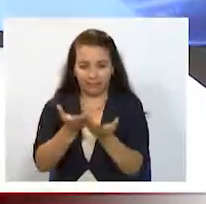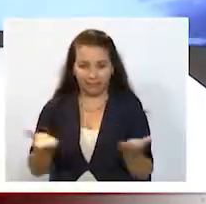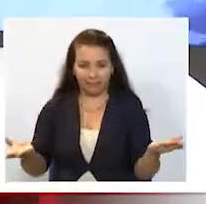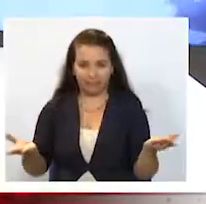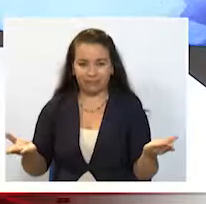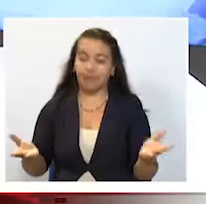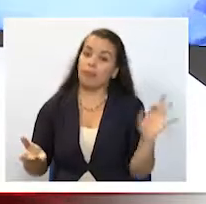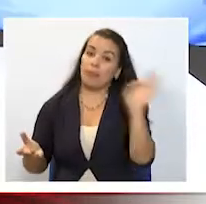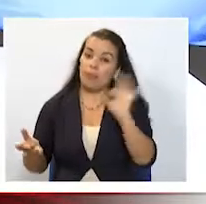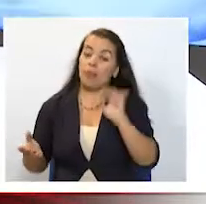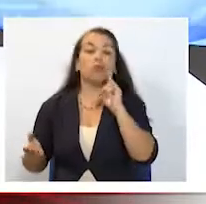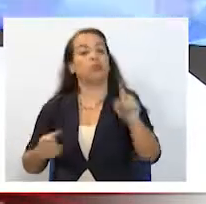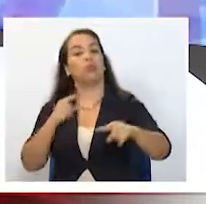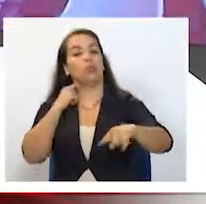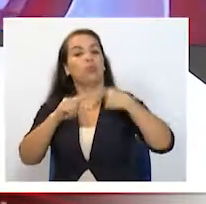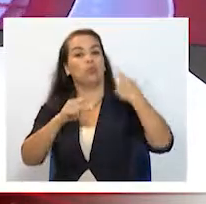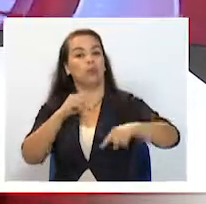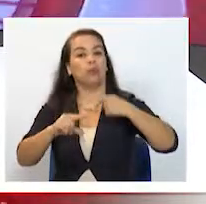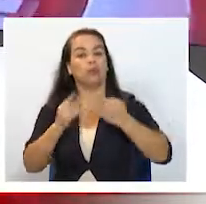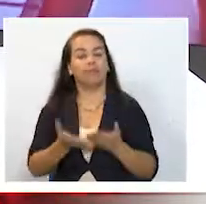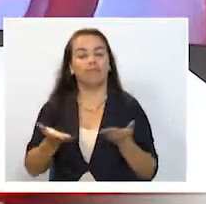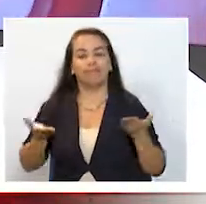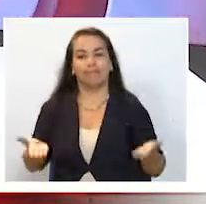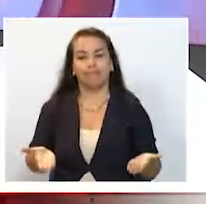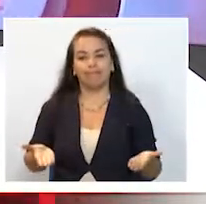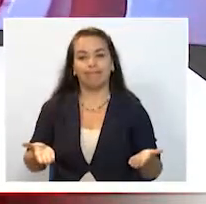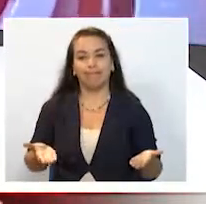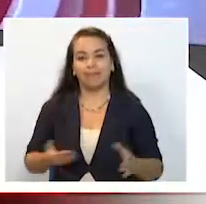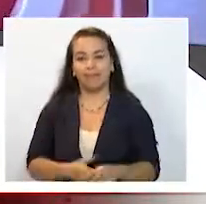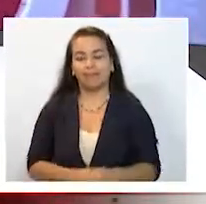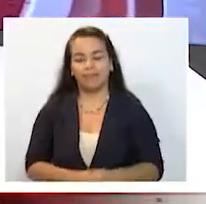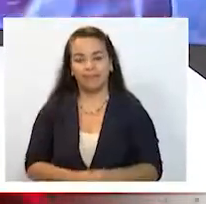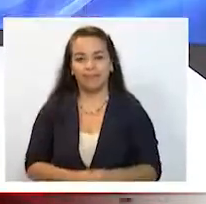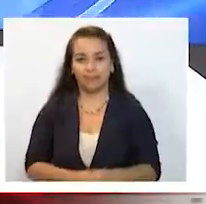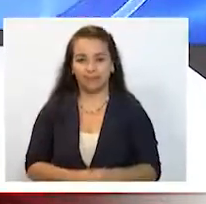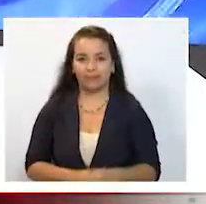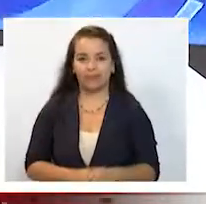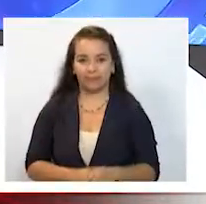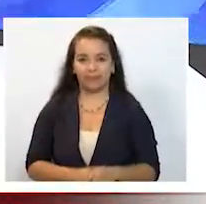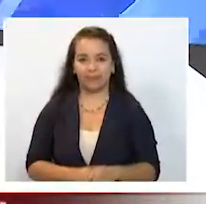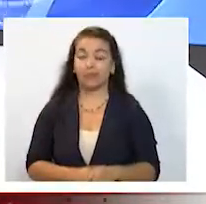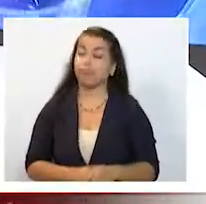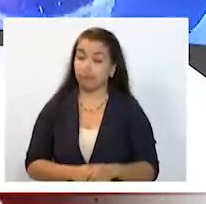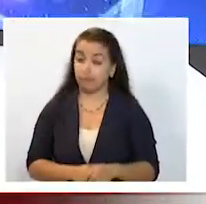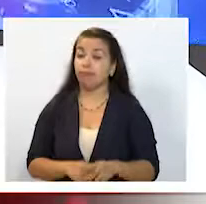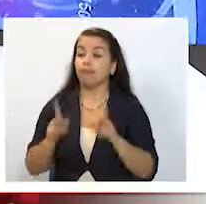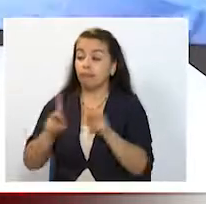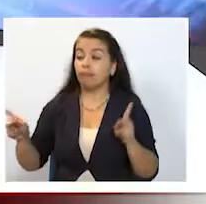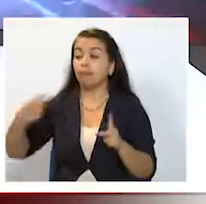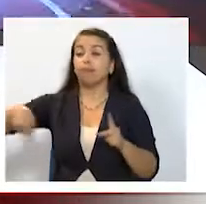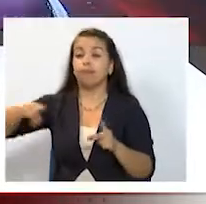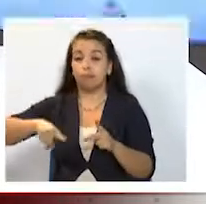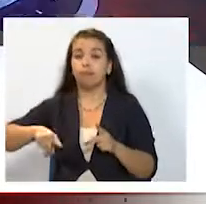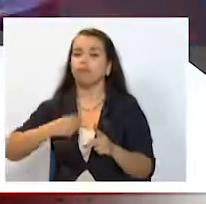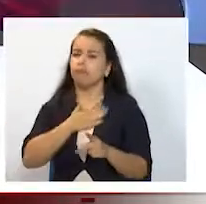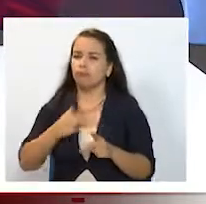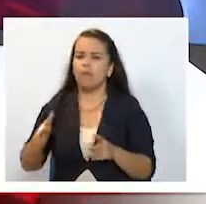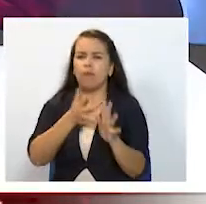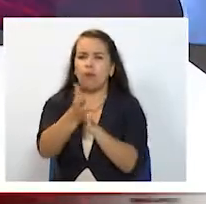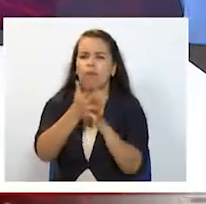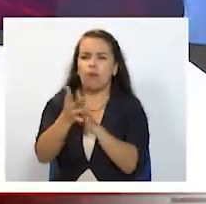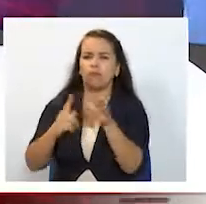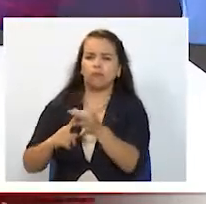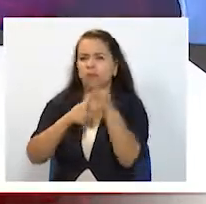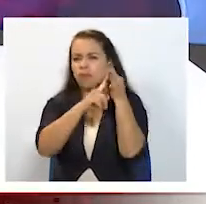a través de nuestro correo electrónico reporteros del eje arroba telecafé punto tv y nuestros periodistas también han preparado un informe especial